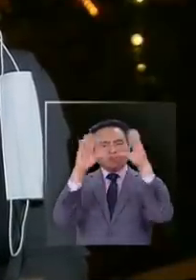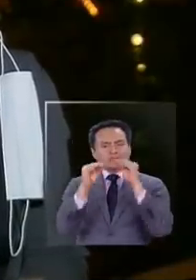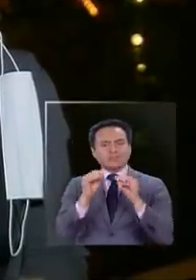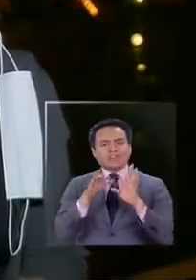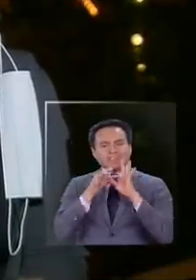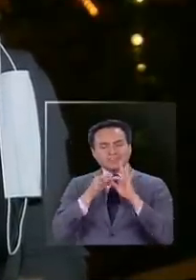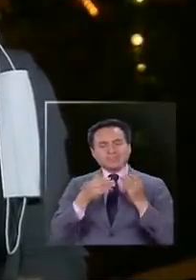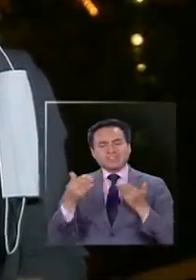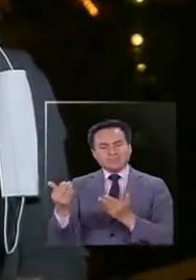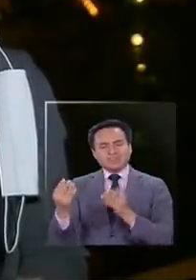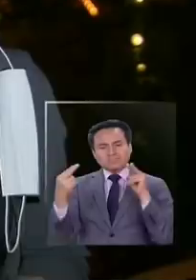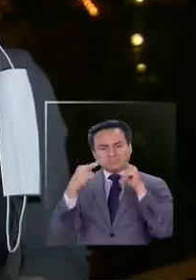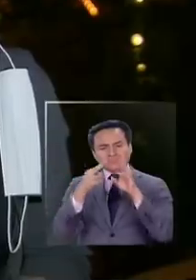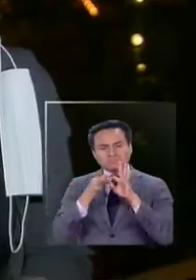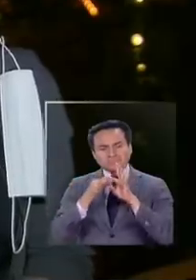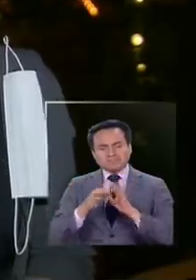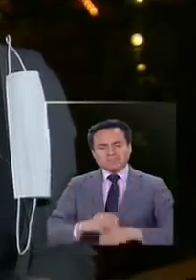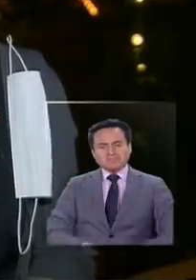recibirnos.